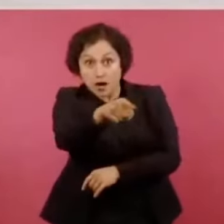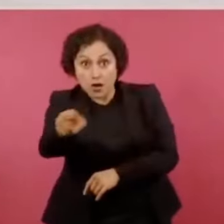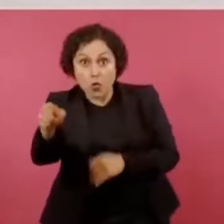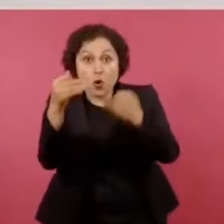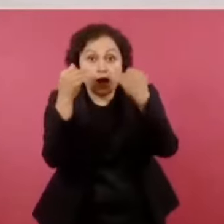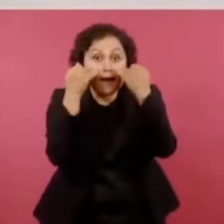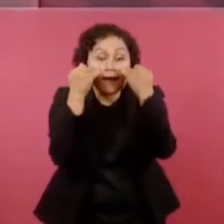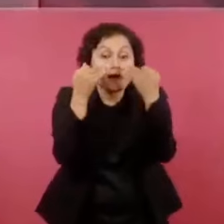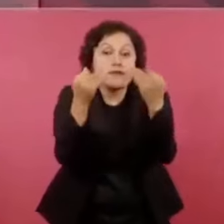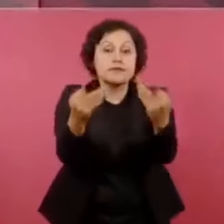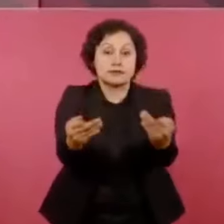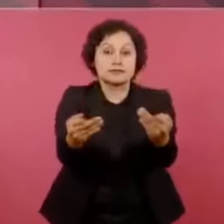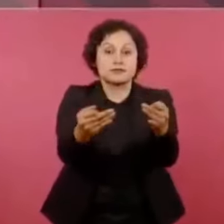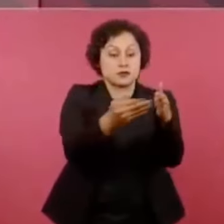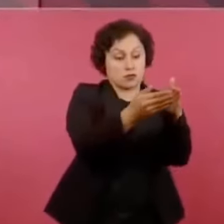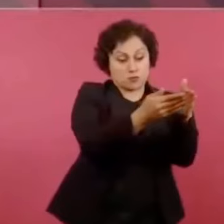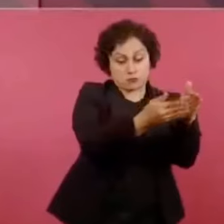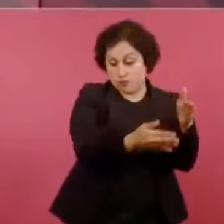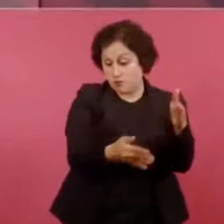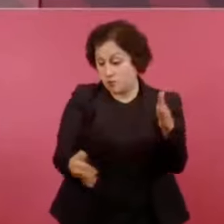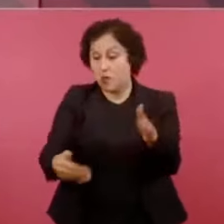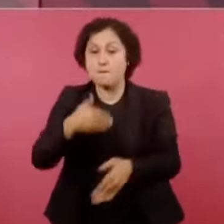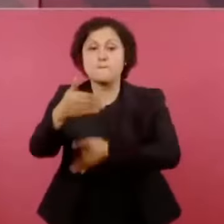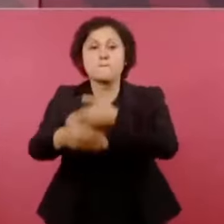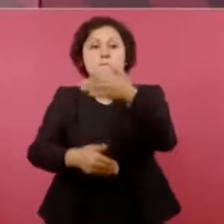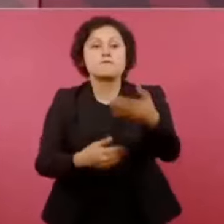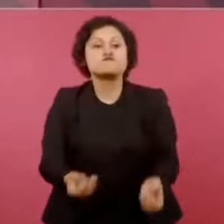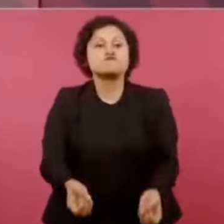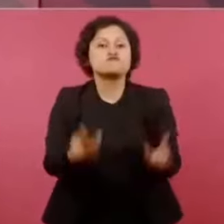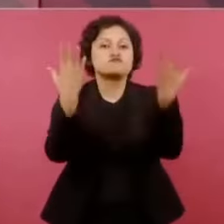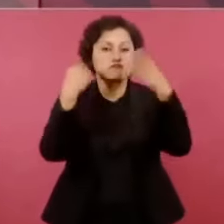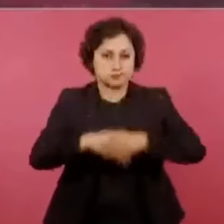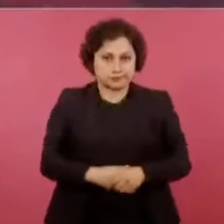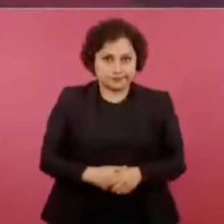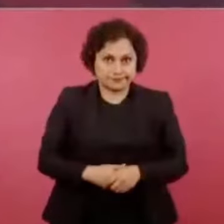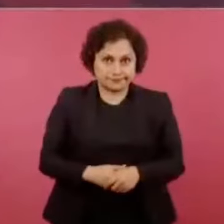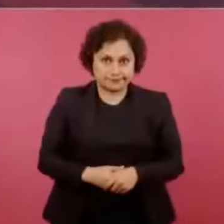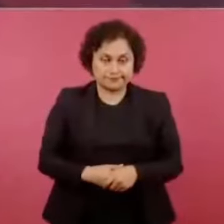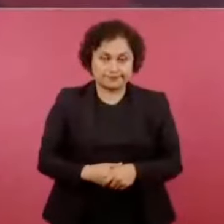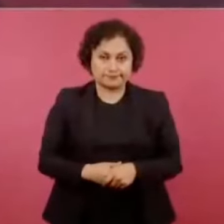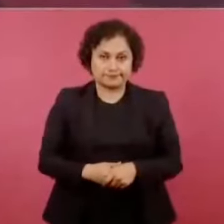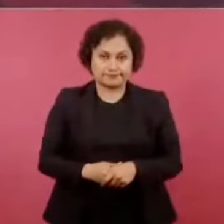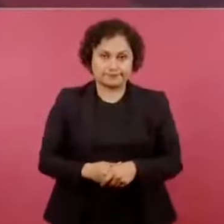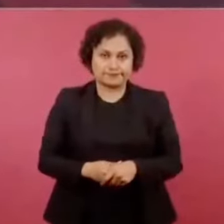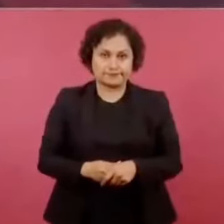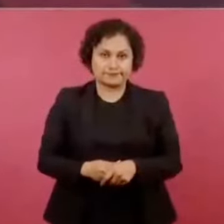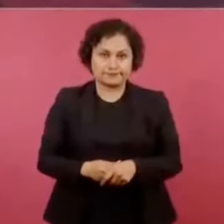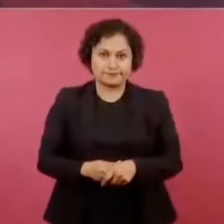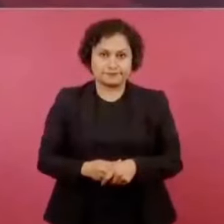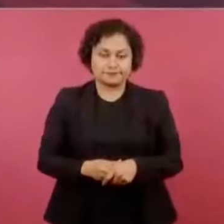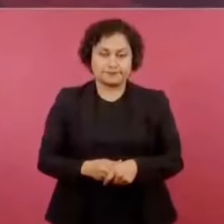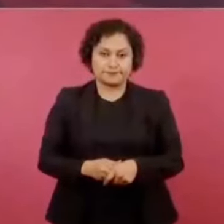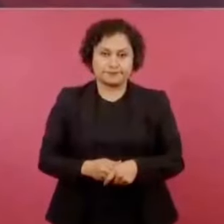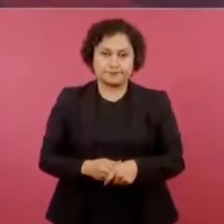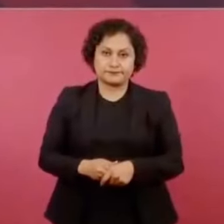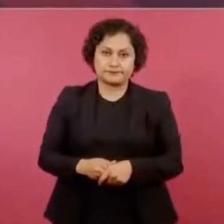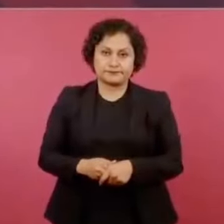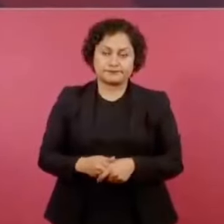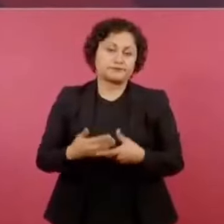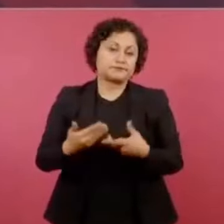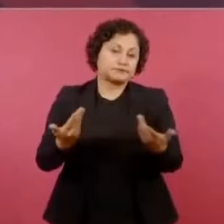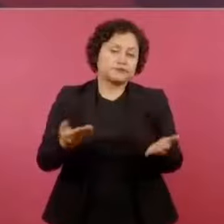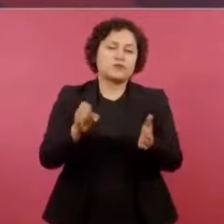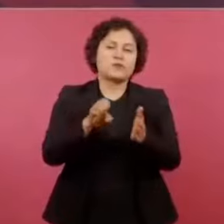avanzamos, cuántos robos